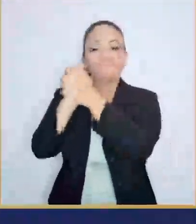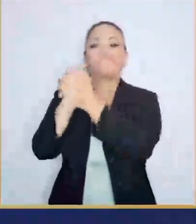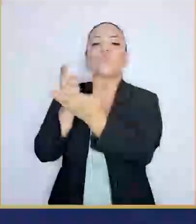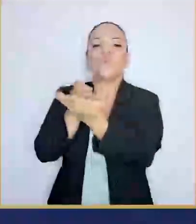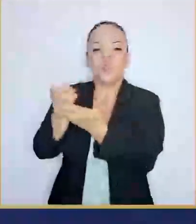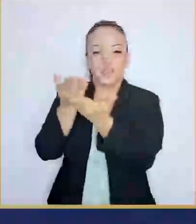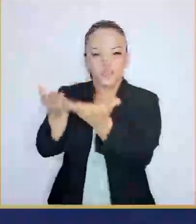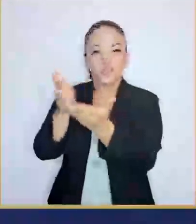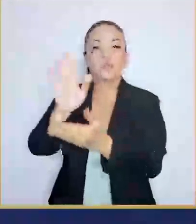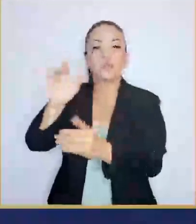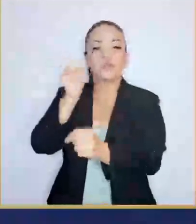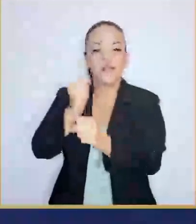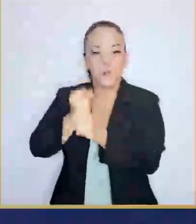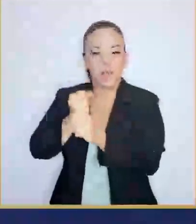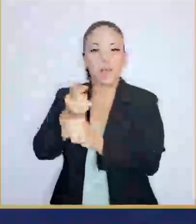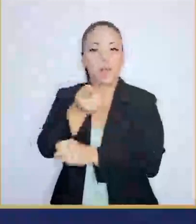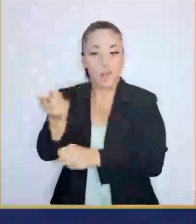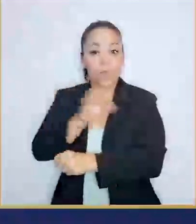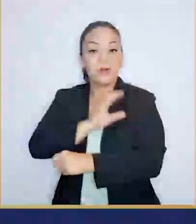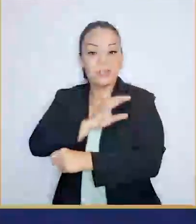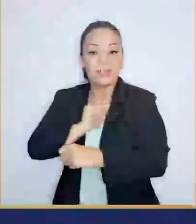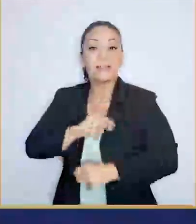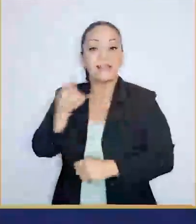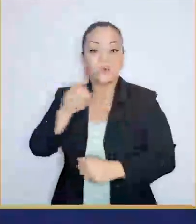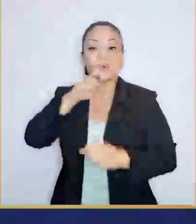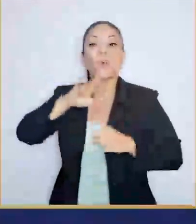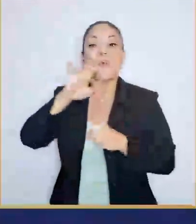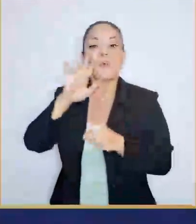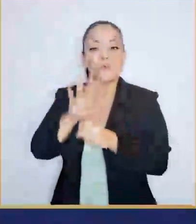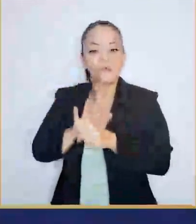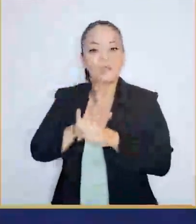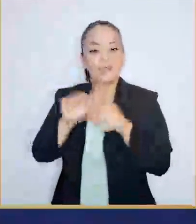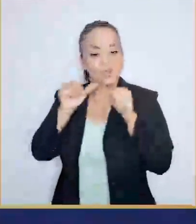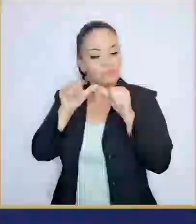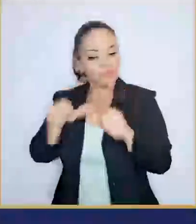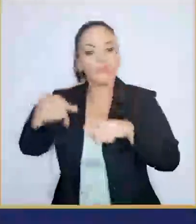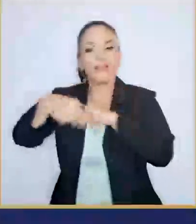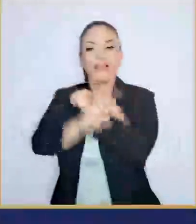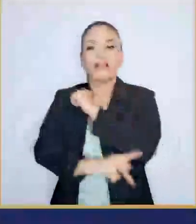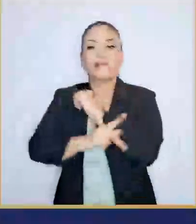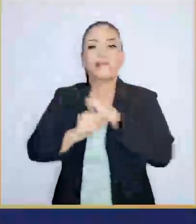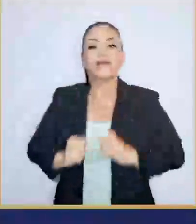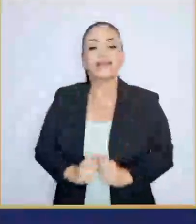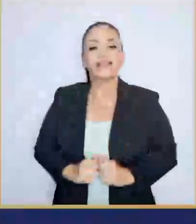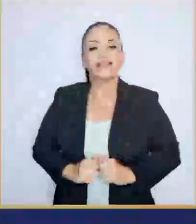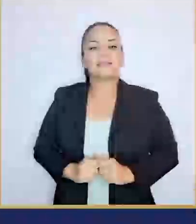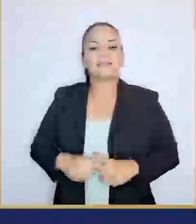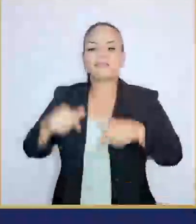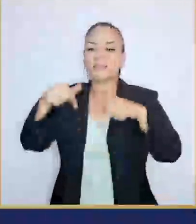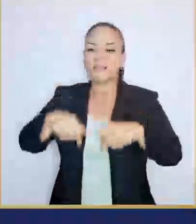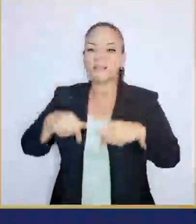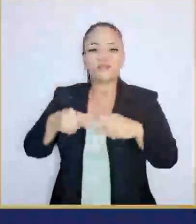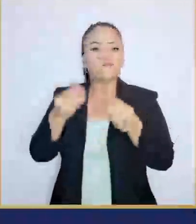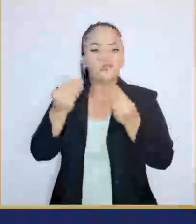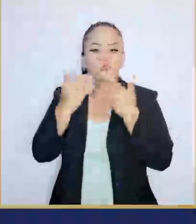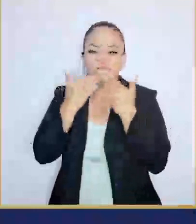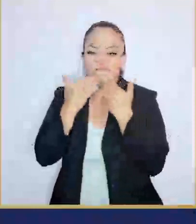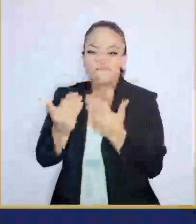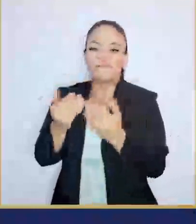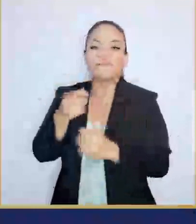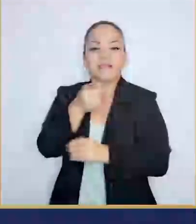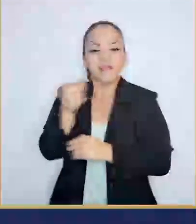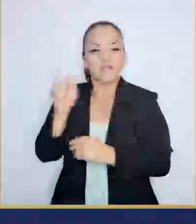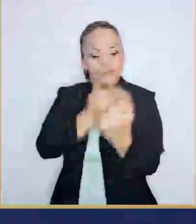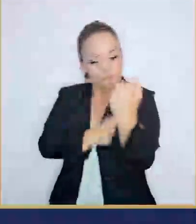más sincero reconocimiento a su labor A su compromiso constante con este país Que tanto les